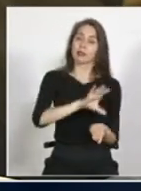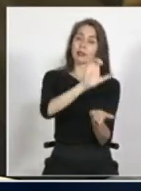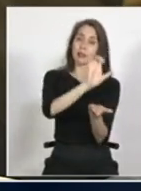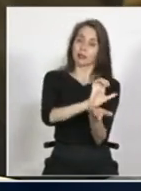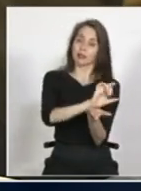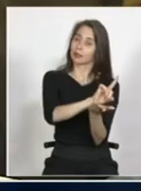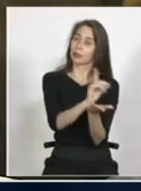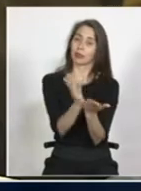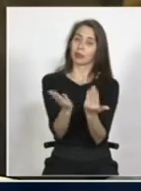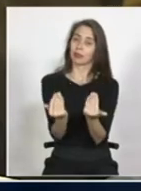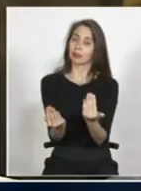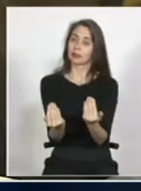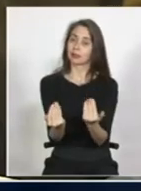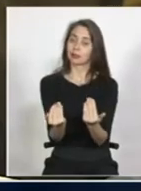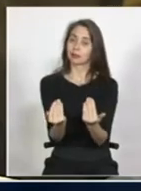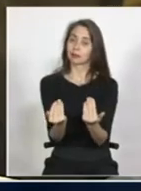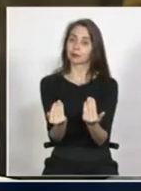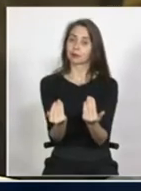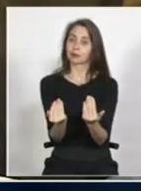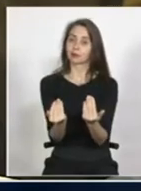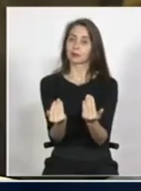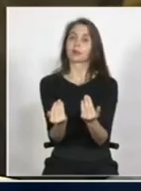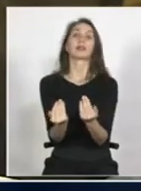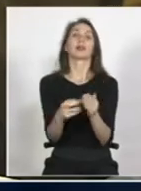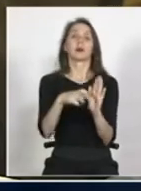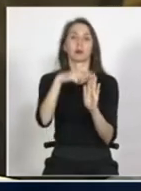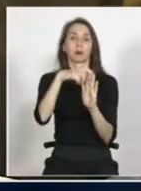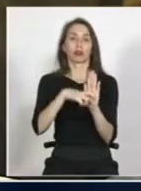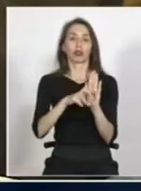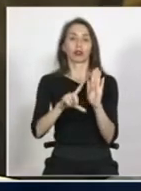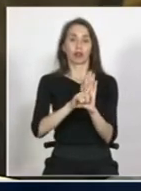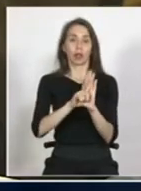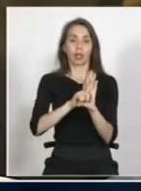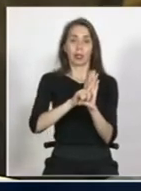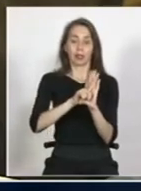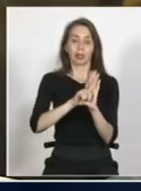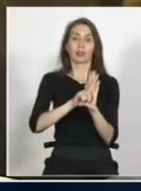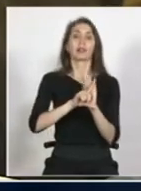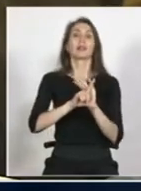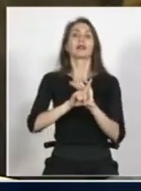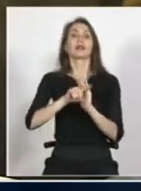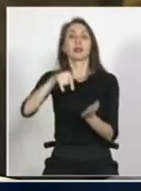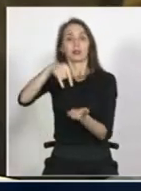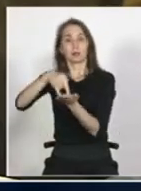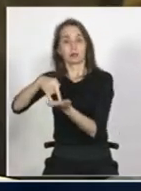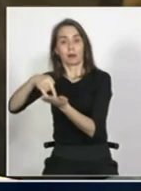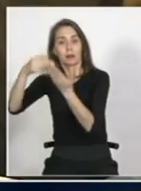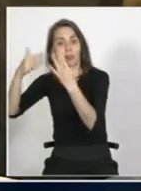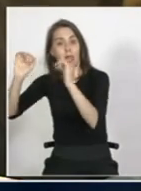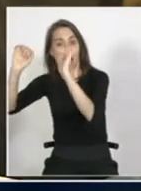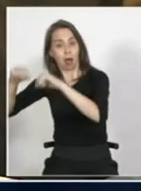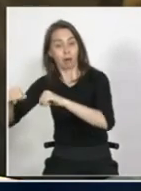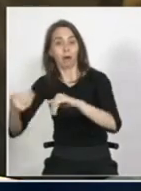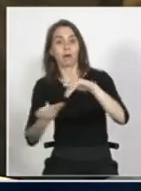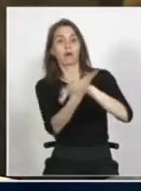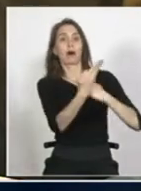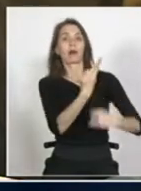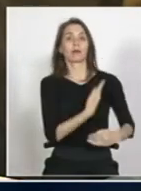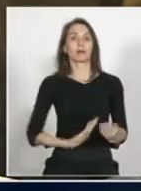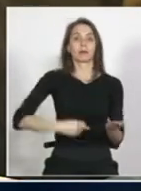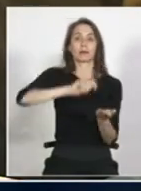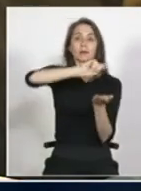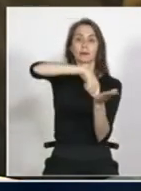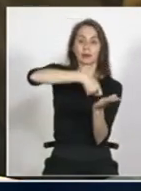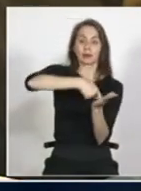necesario un proyecto de ley y posteriormente la ratificación de esa ley y la promulgación que contemple un